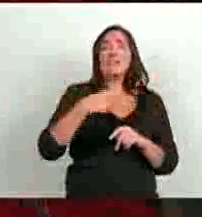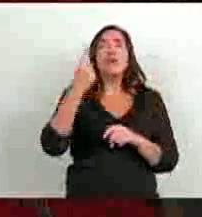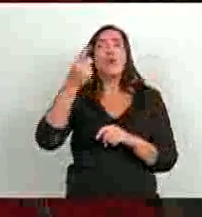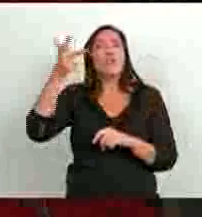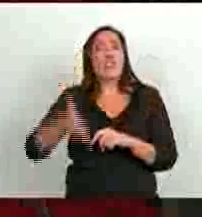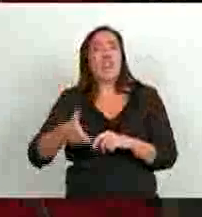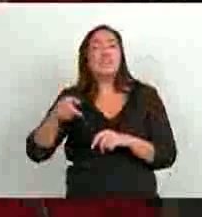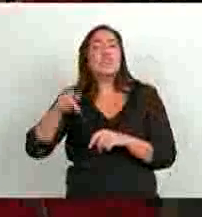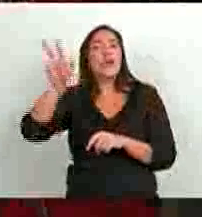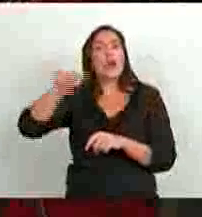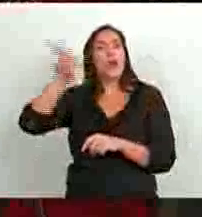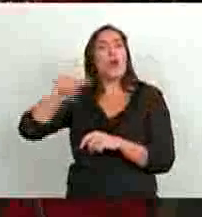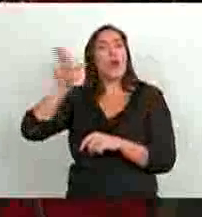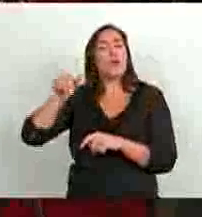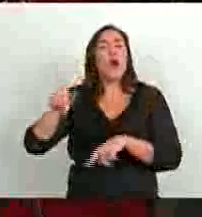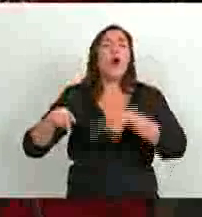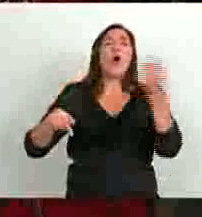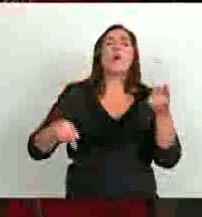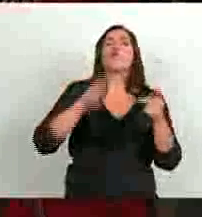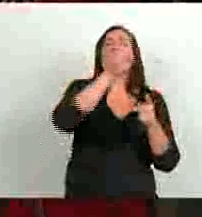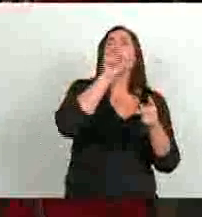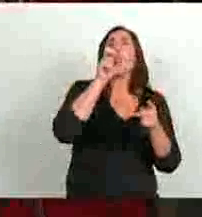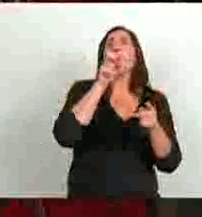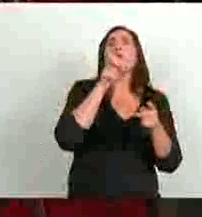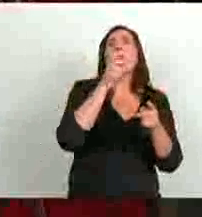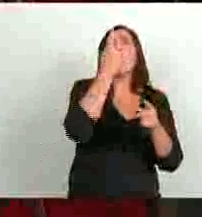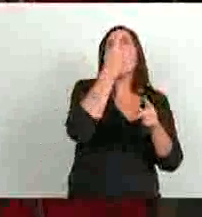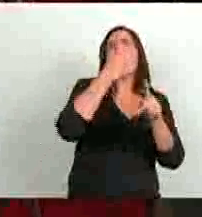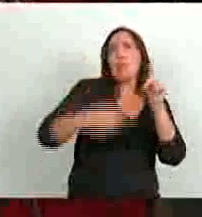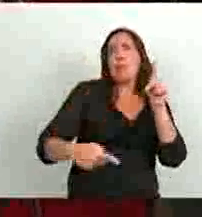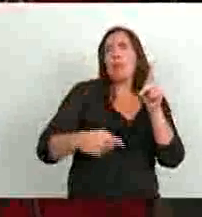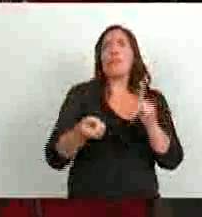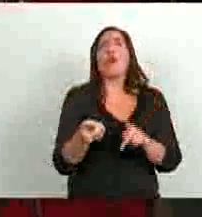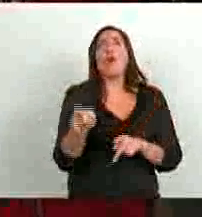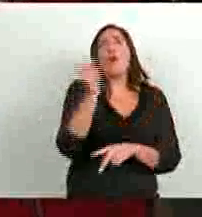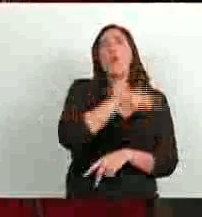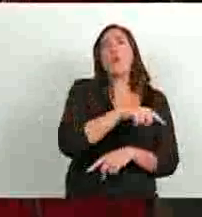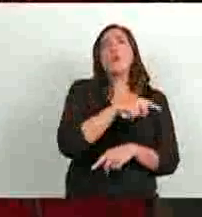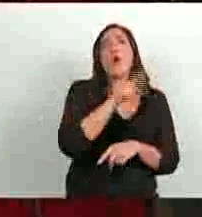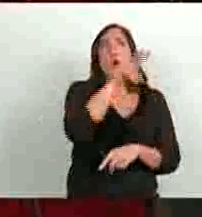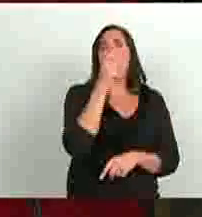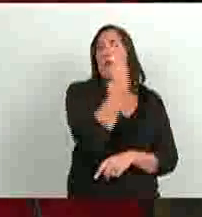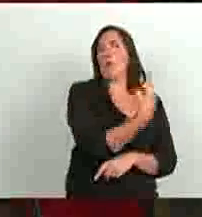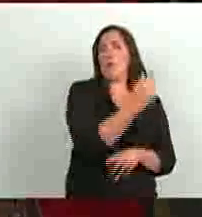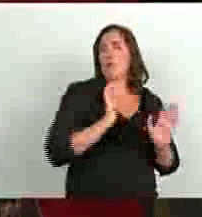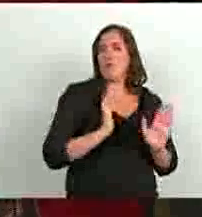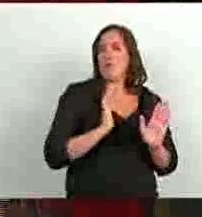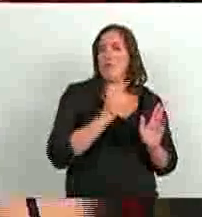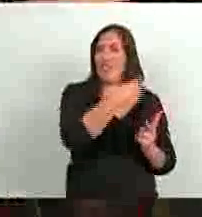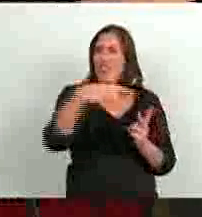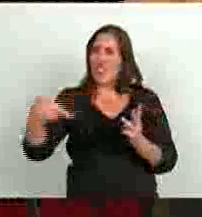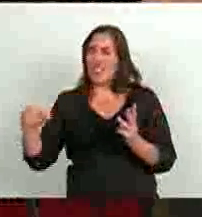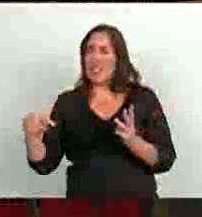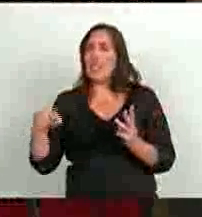docentes, otros cobran proporcionalmente uno y medio, otros cobran hasta uno, con lo cual, y es la